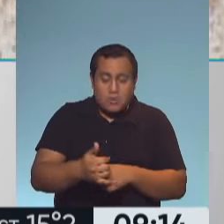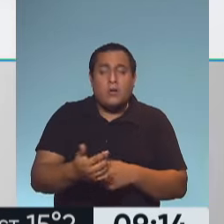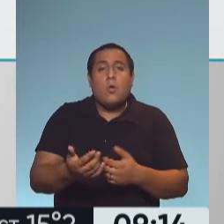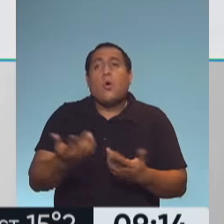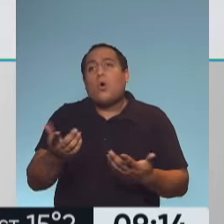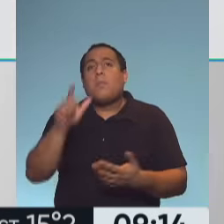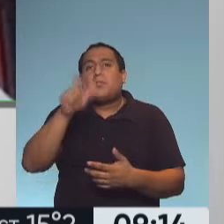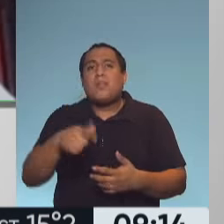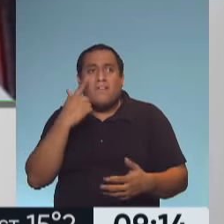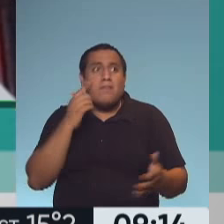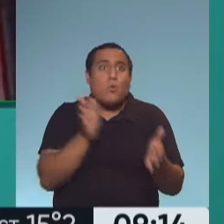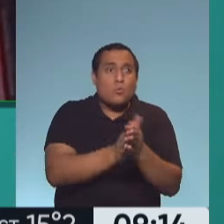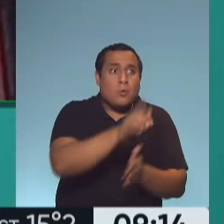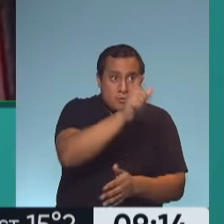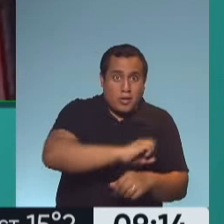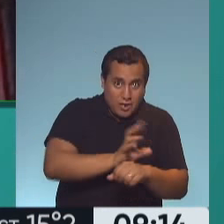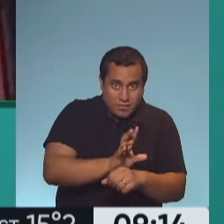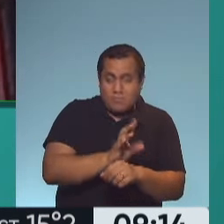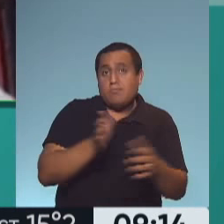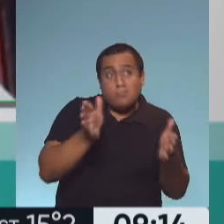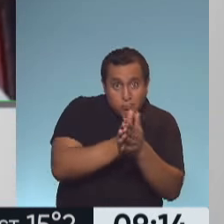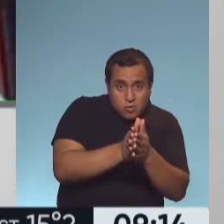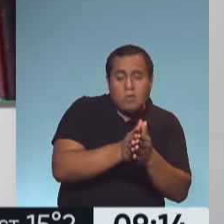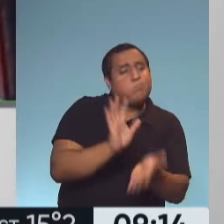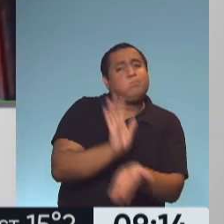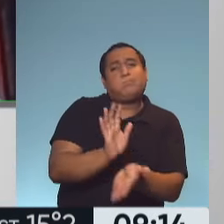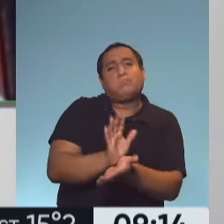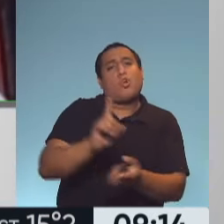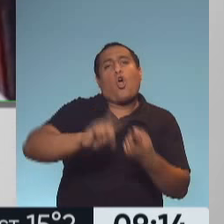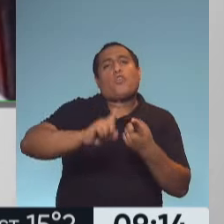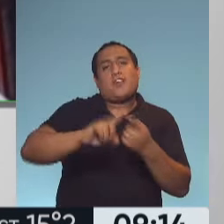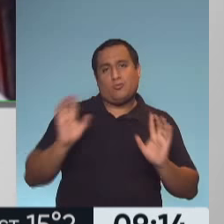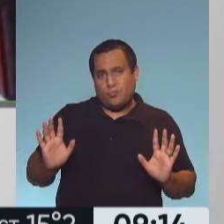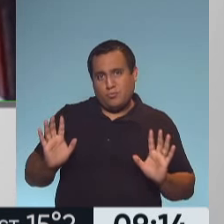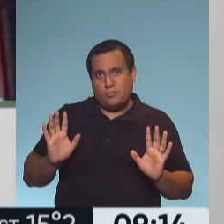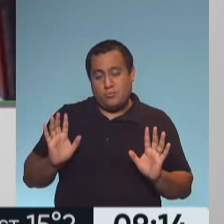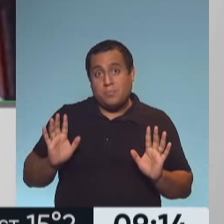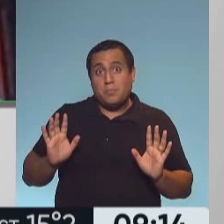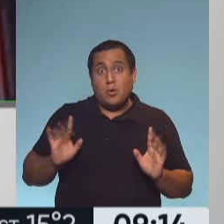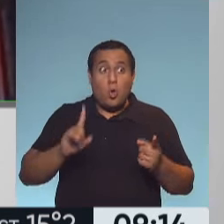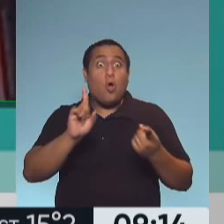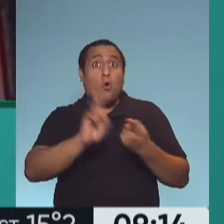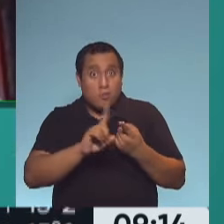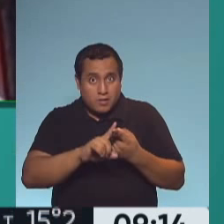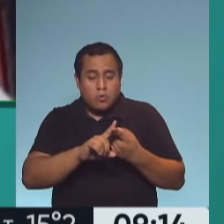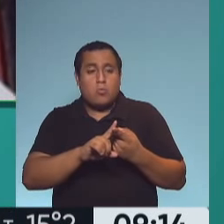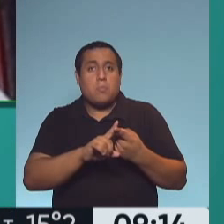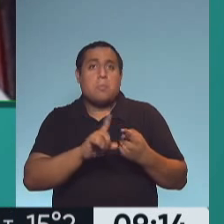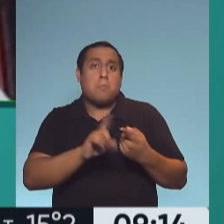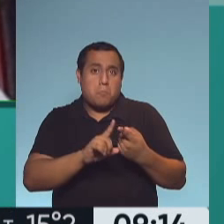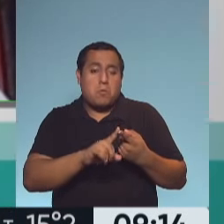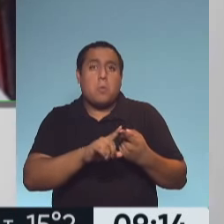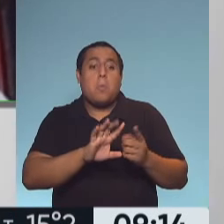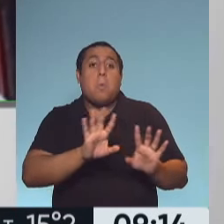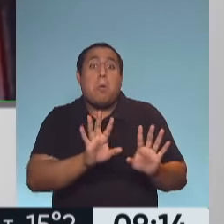persona con coronavirus, es contacto estrecho. Entonces, esas personas pueden estar incubando o pueden